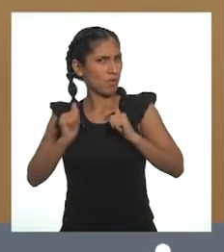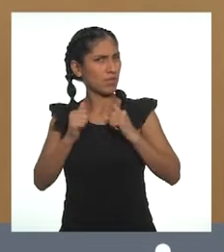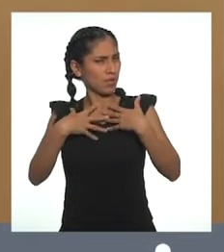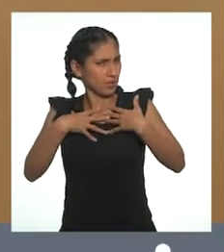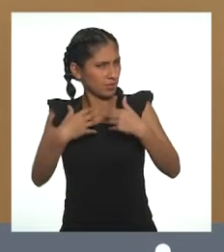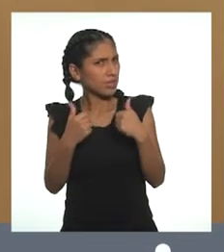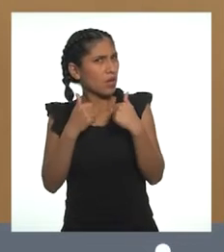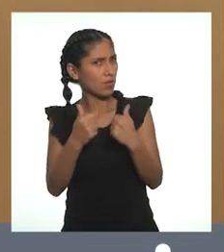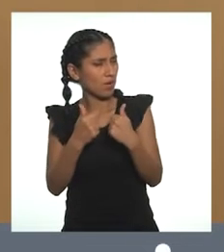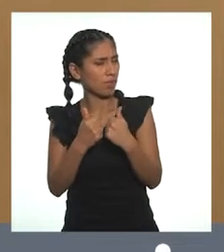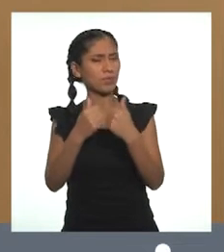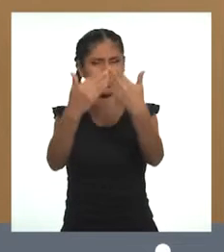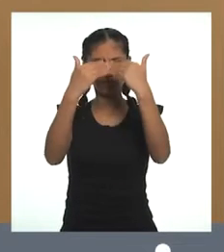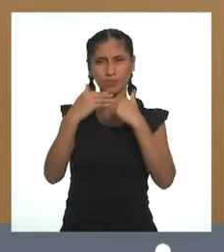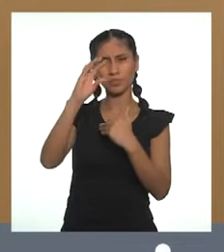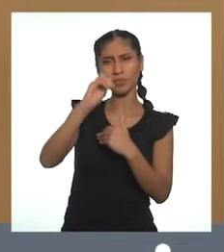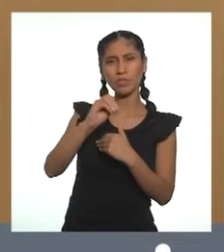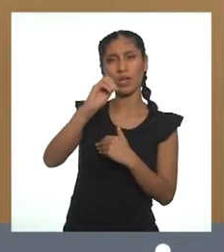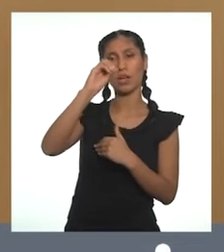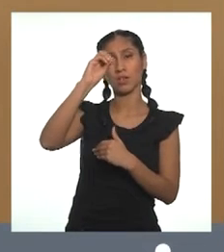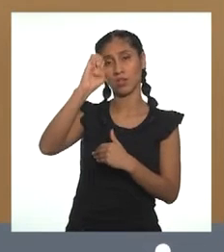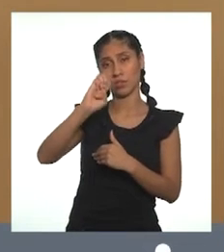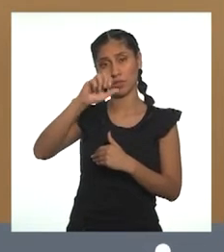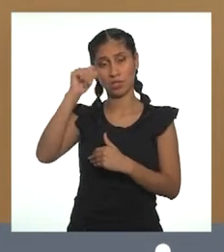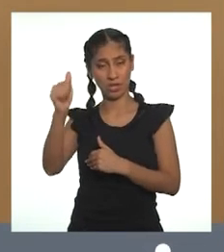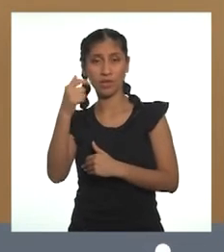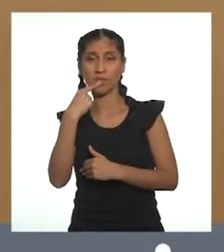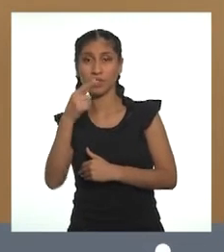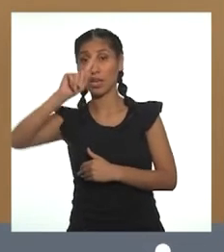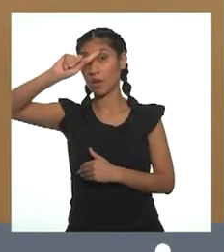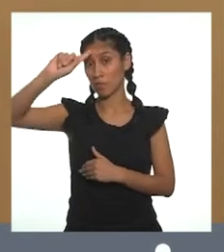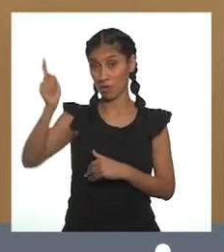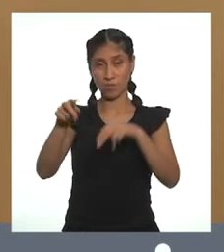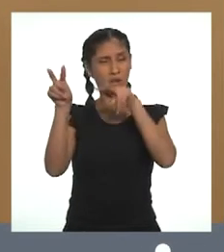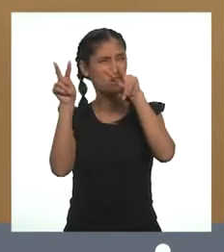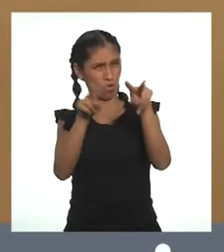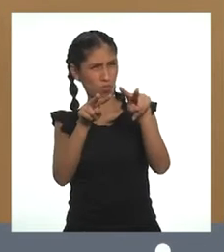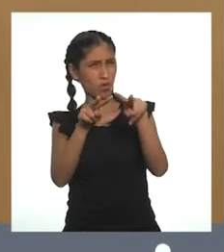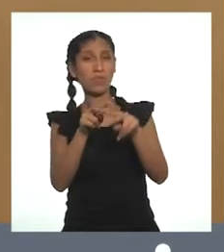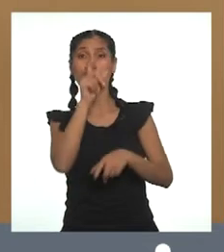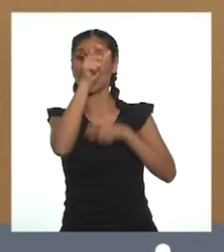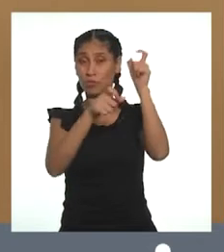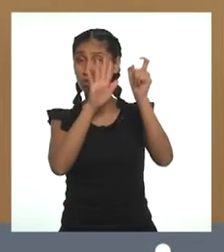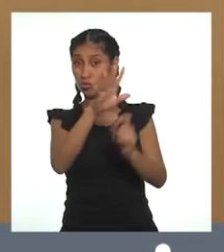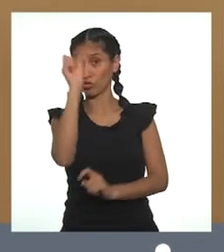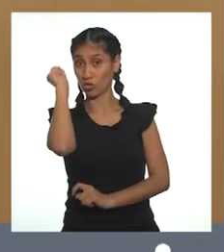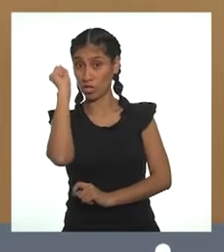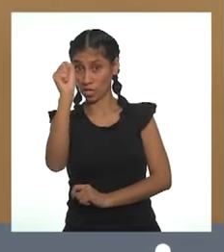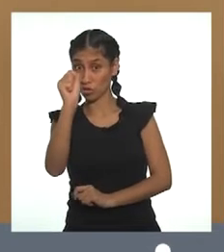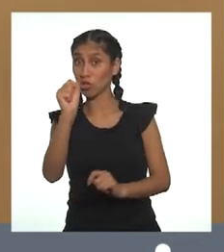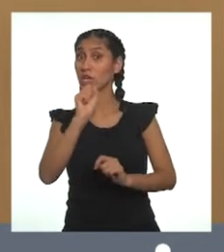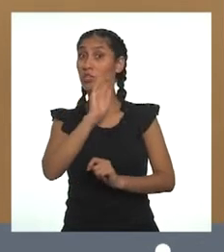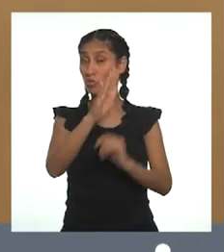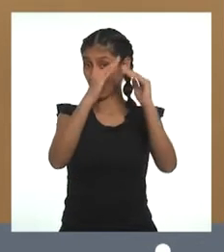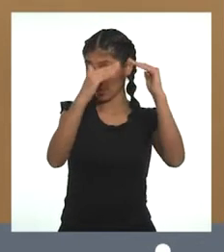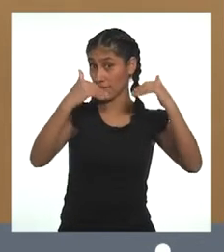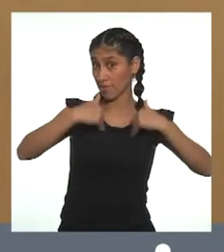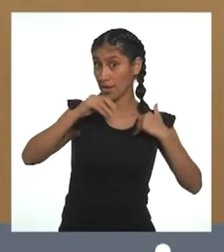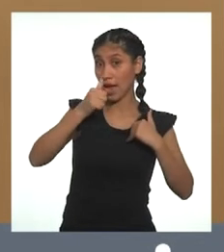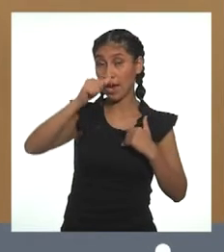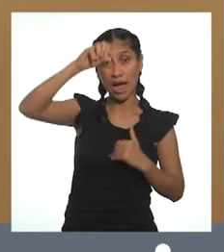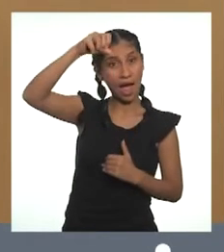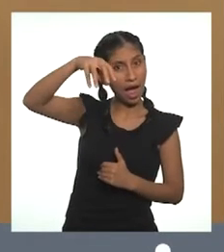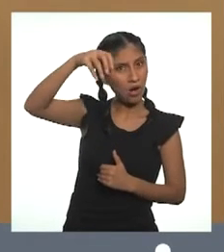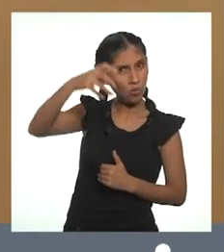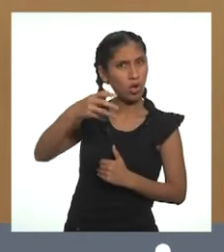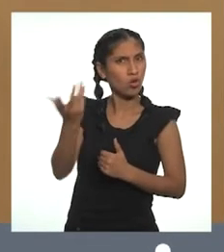enfermedades. Según la OEA, el primer reconocimiento explícito del derecho humano al agua, que no